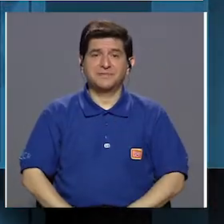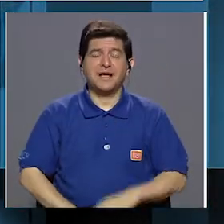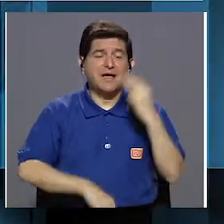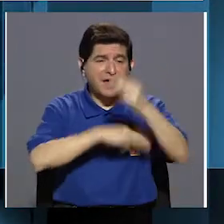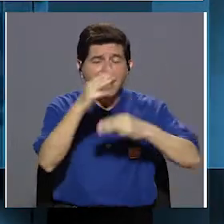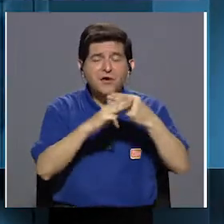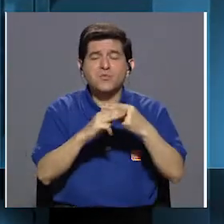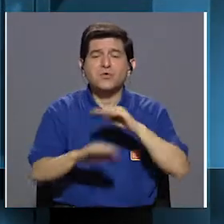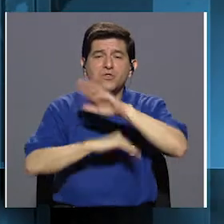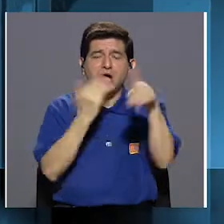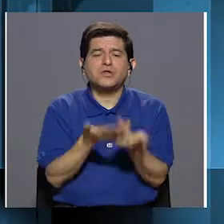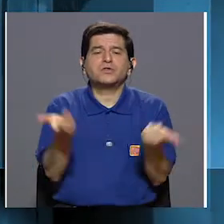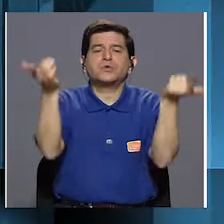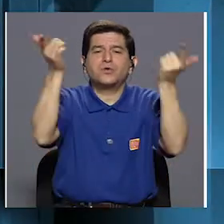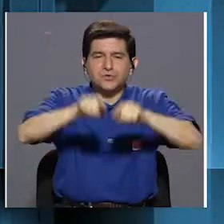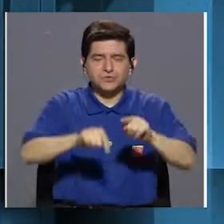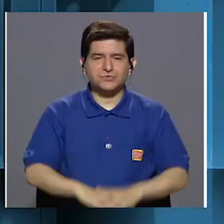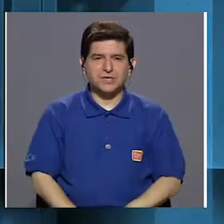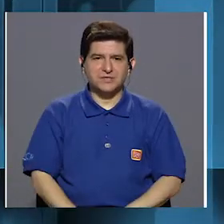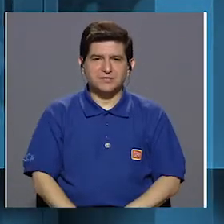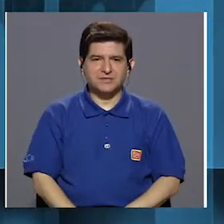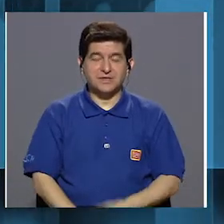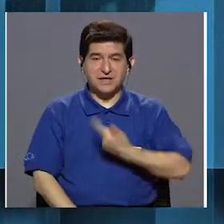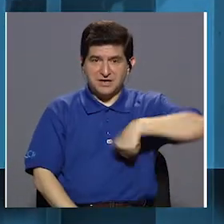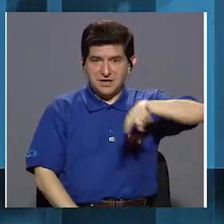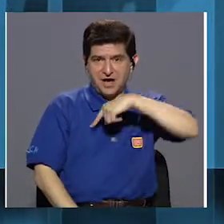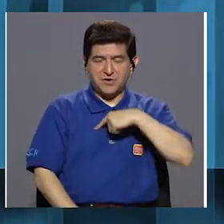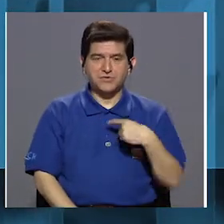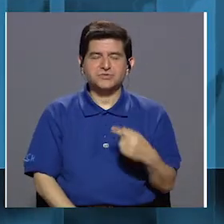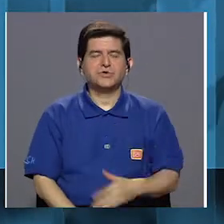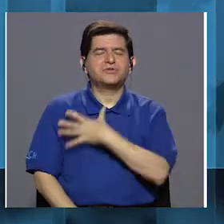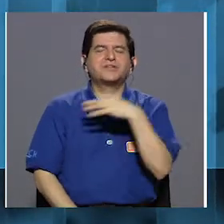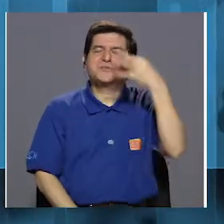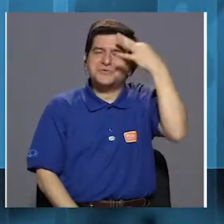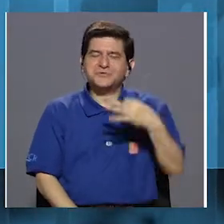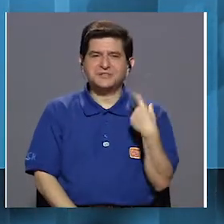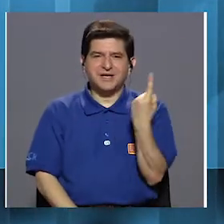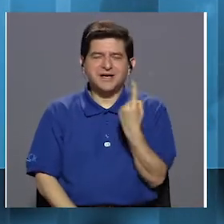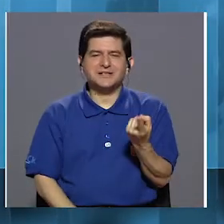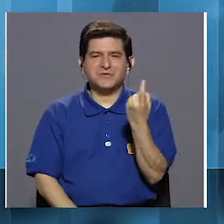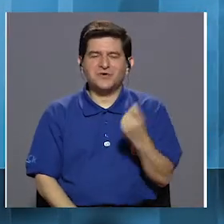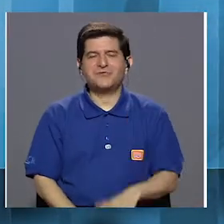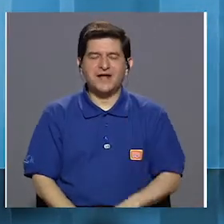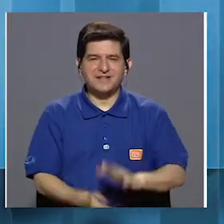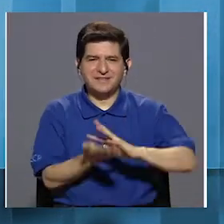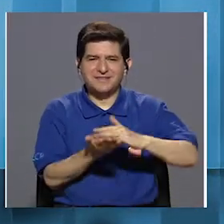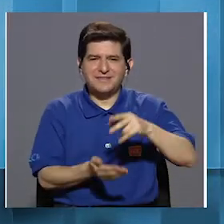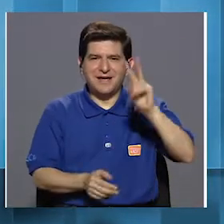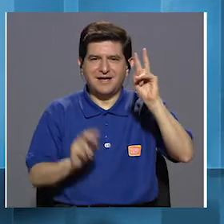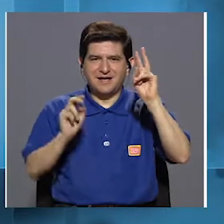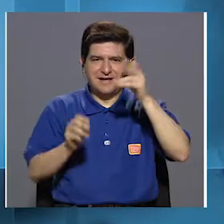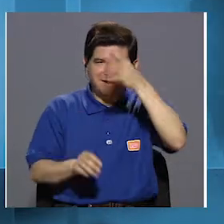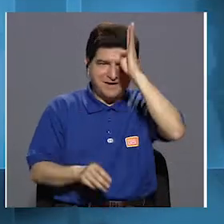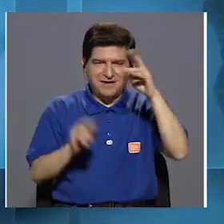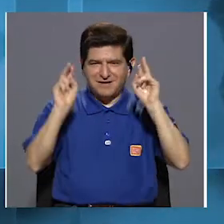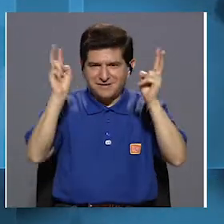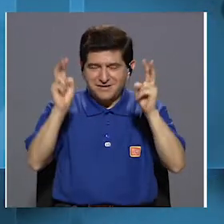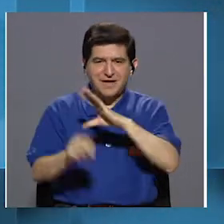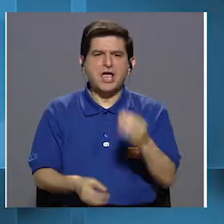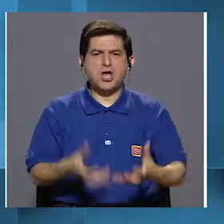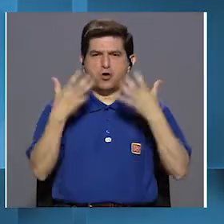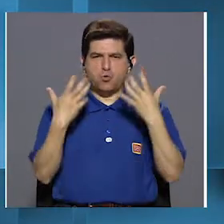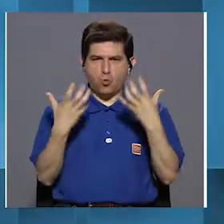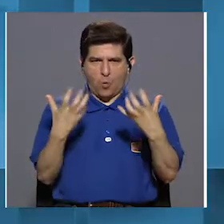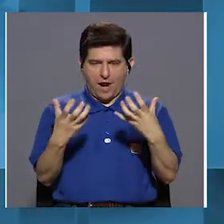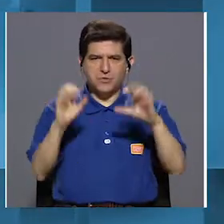mundial todo puede suceder. Y a nosotros nos gusta creer que solo hacen falta pinto y huevos